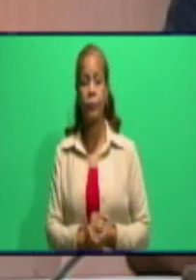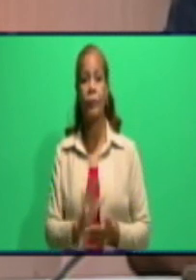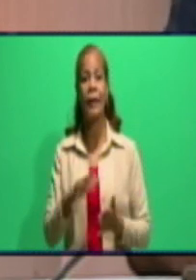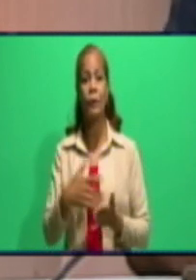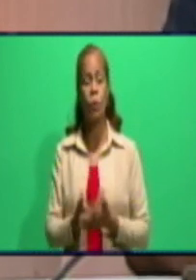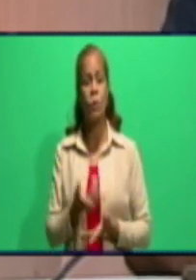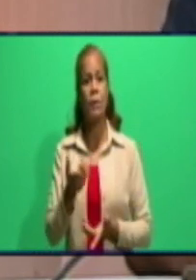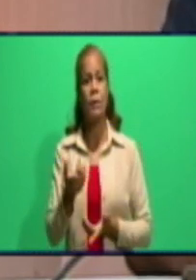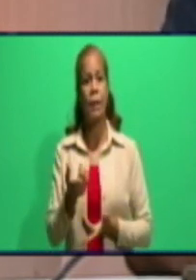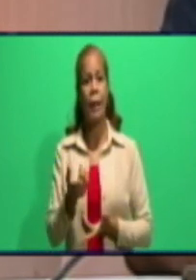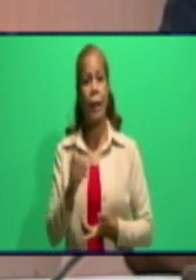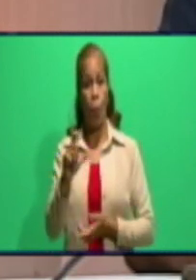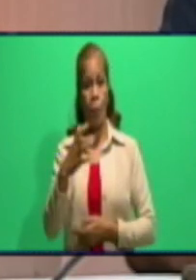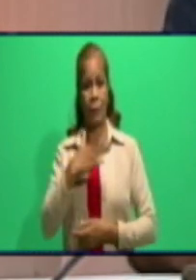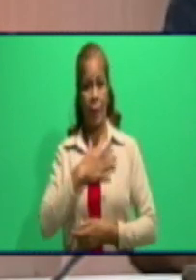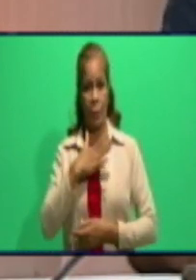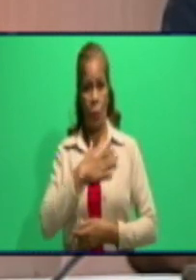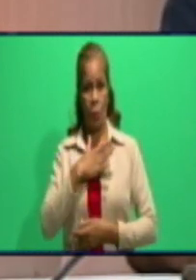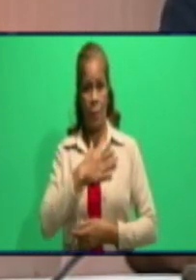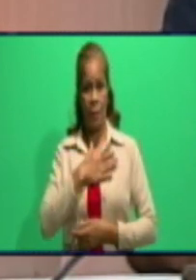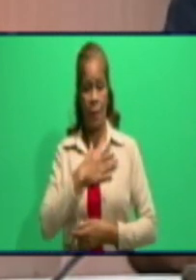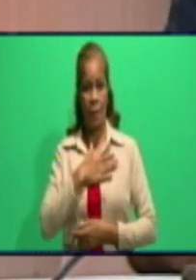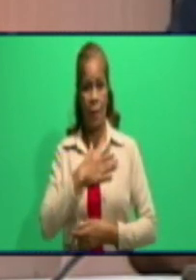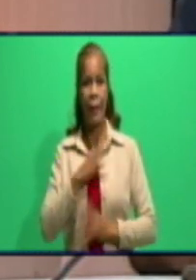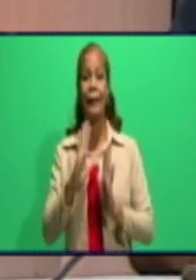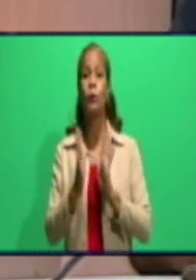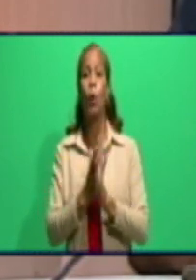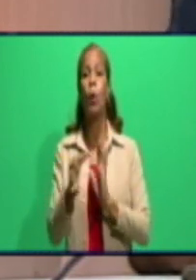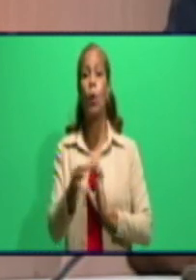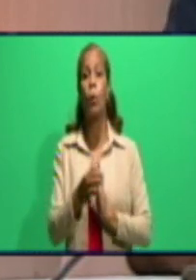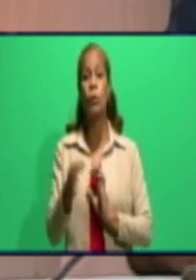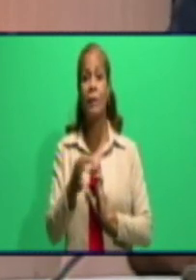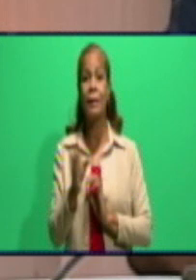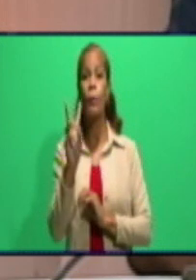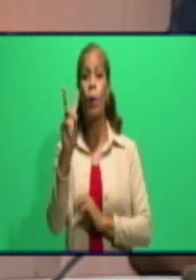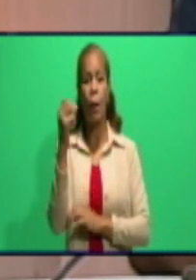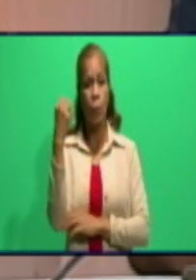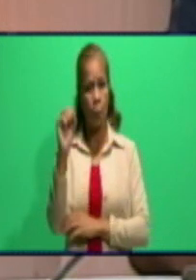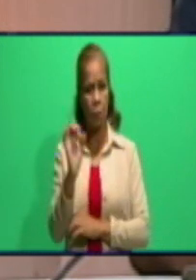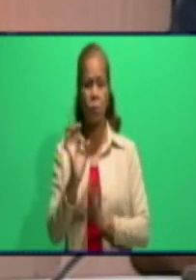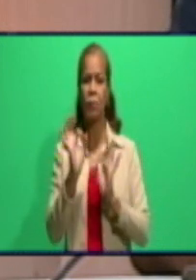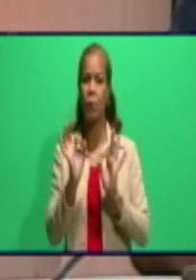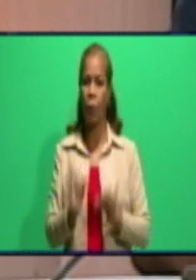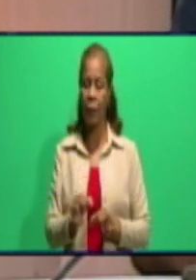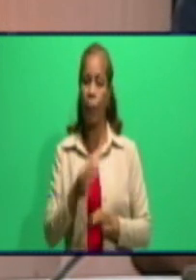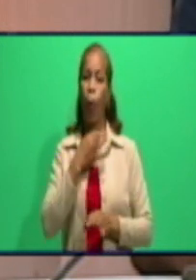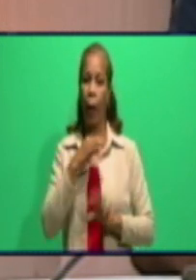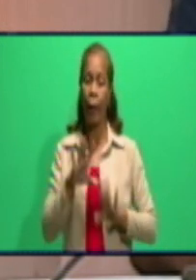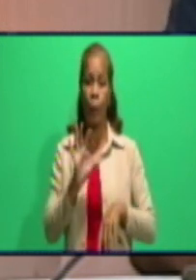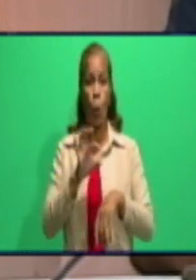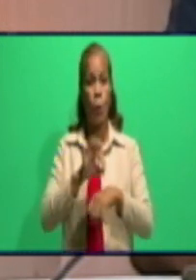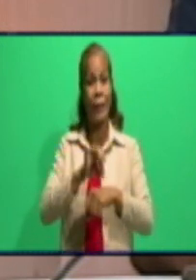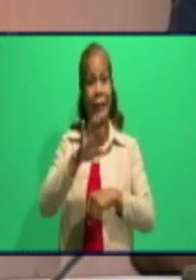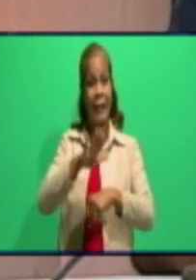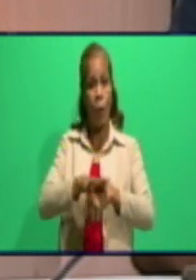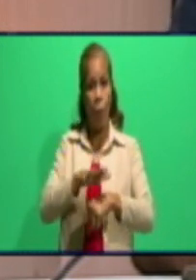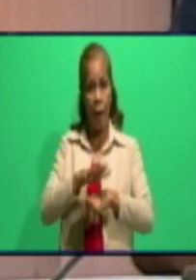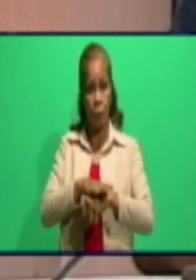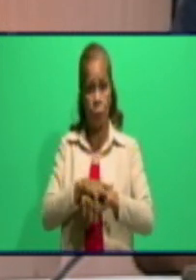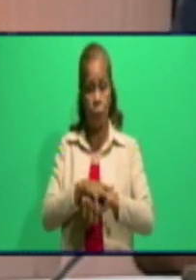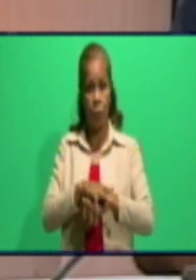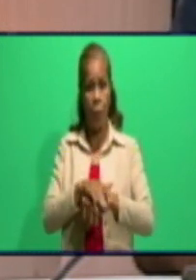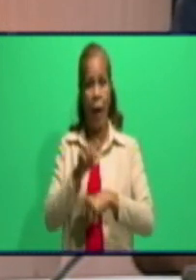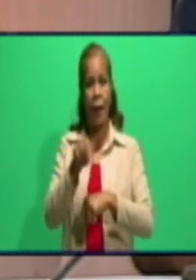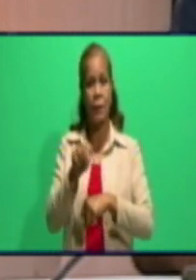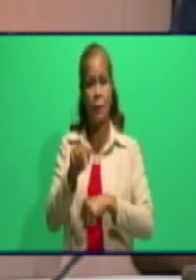estatal, casi todos los municipios, las violaciones son las mismas. Yo pongo el ejemplo de Río Cauta. Bueno, en Río Cauta se